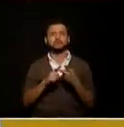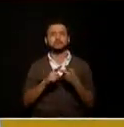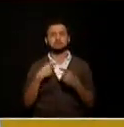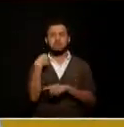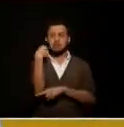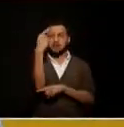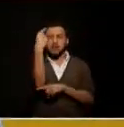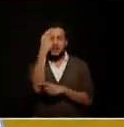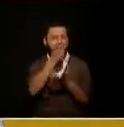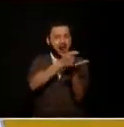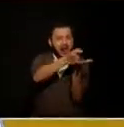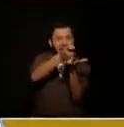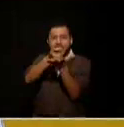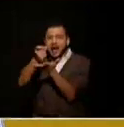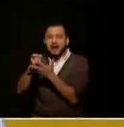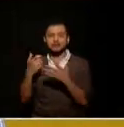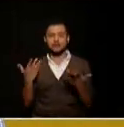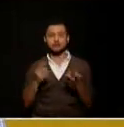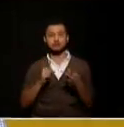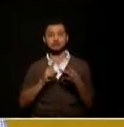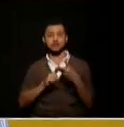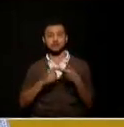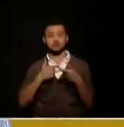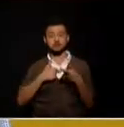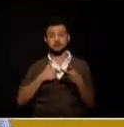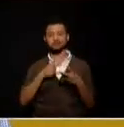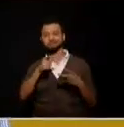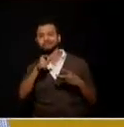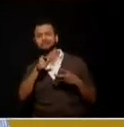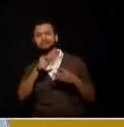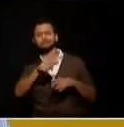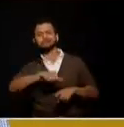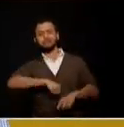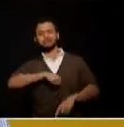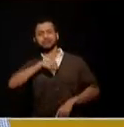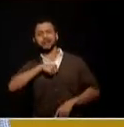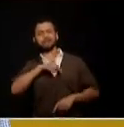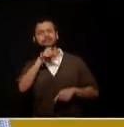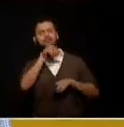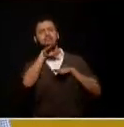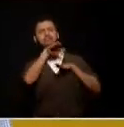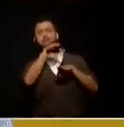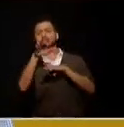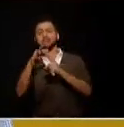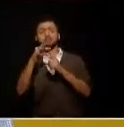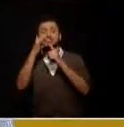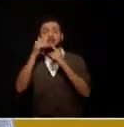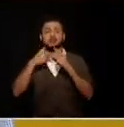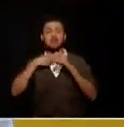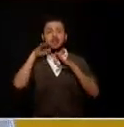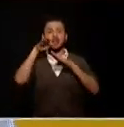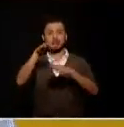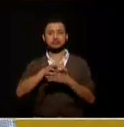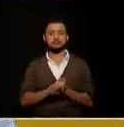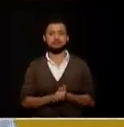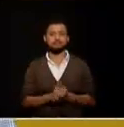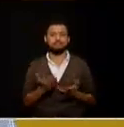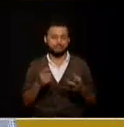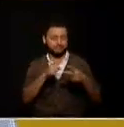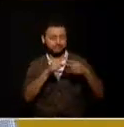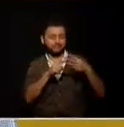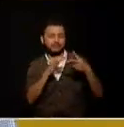es el peor mal que tiene esta sociedad y que lo tenemos que superar yo me propongo recuperar la autoridad y la